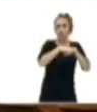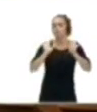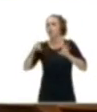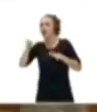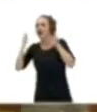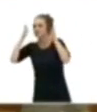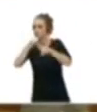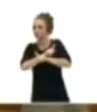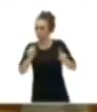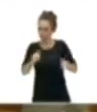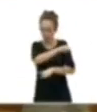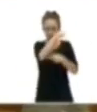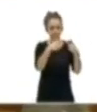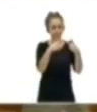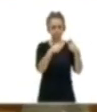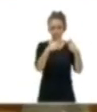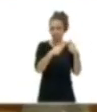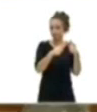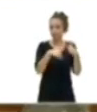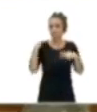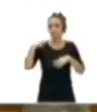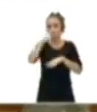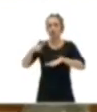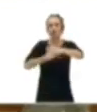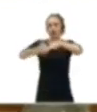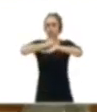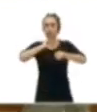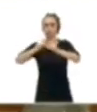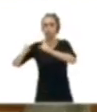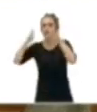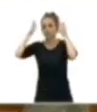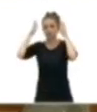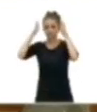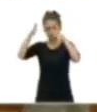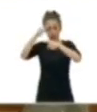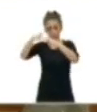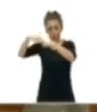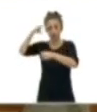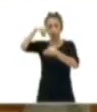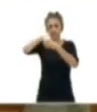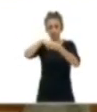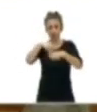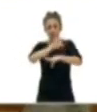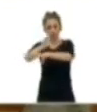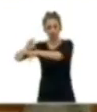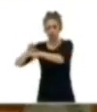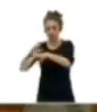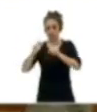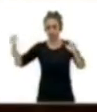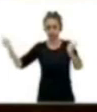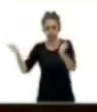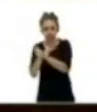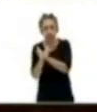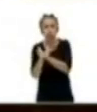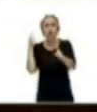Dos, drástica reducción de altos cargos y asesores políticos en las consejerías con el objetivo finalista de incrementar las